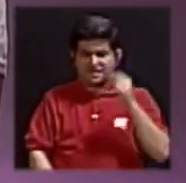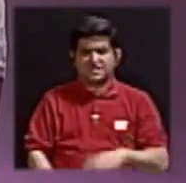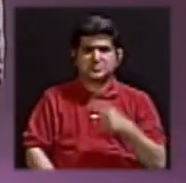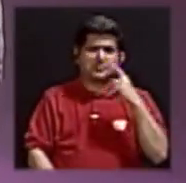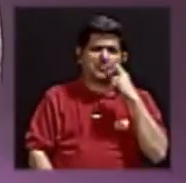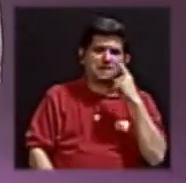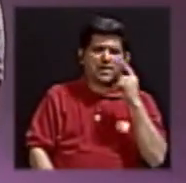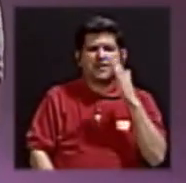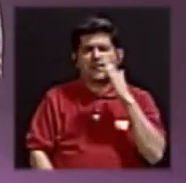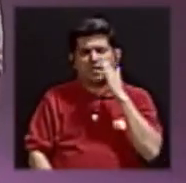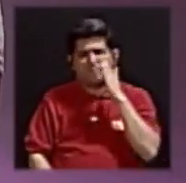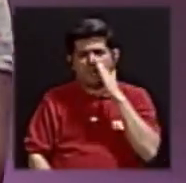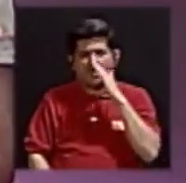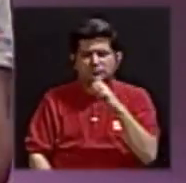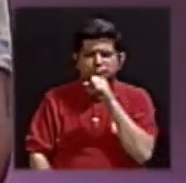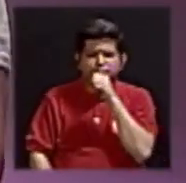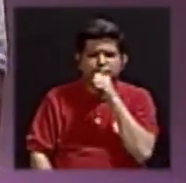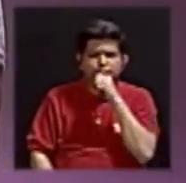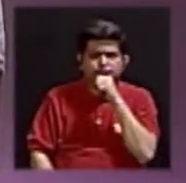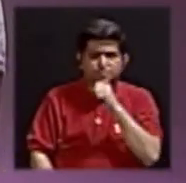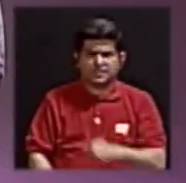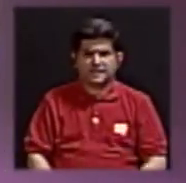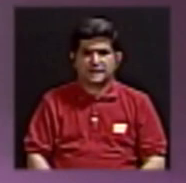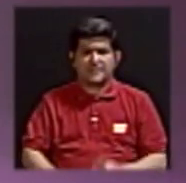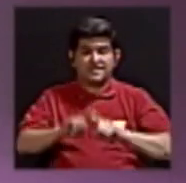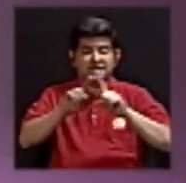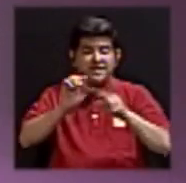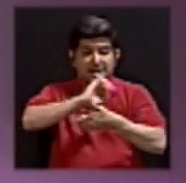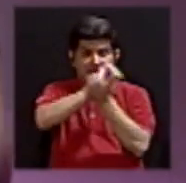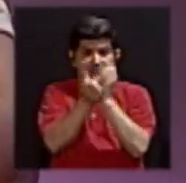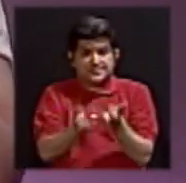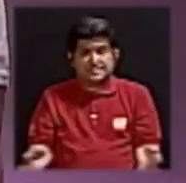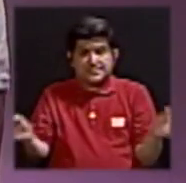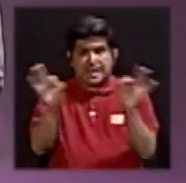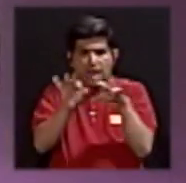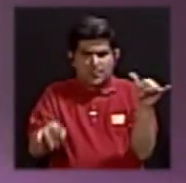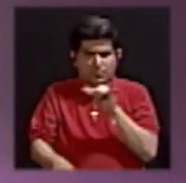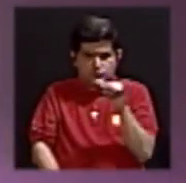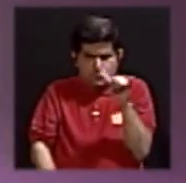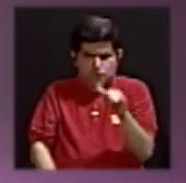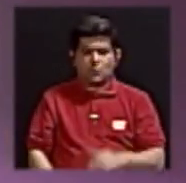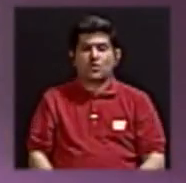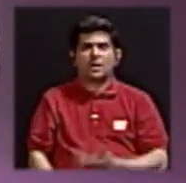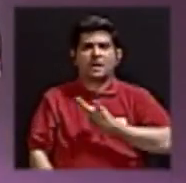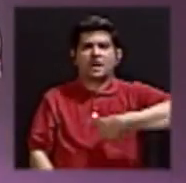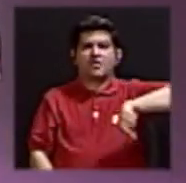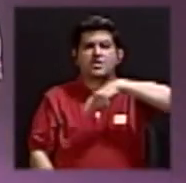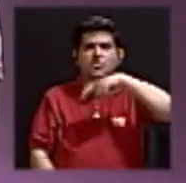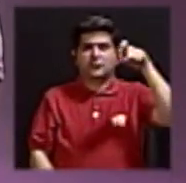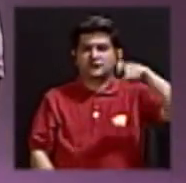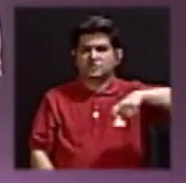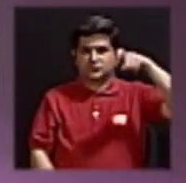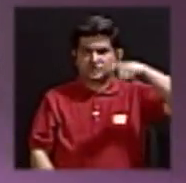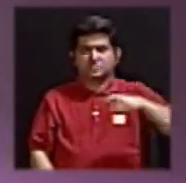están envejeciendo. Entonces hay una serie de cambios importantes que también tenemos que